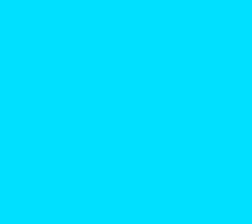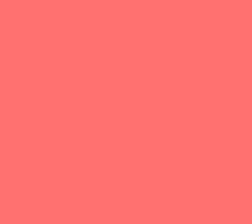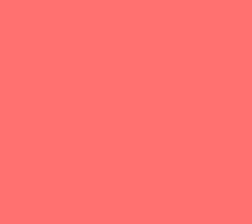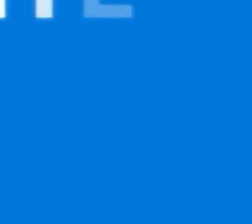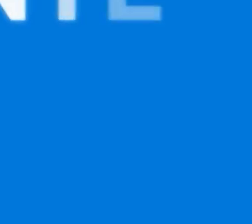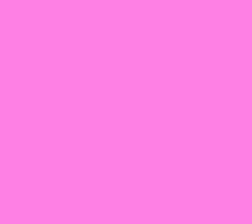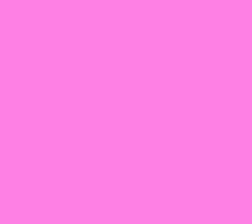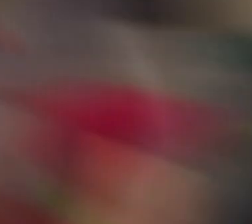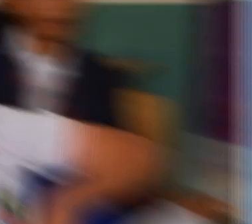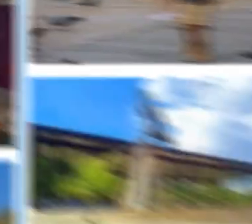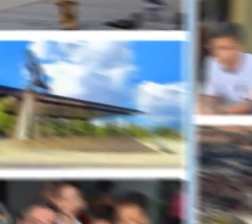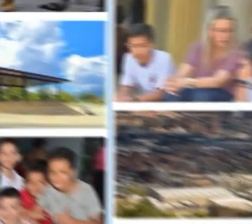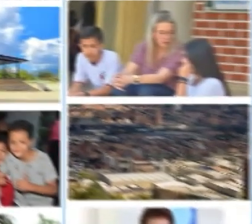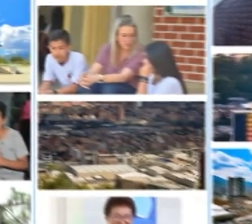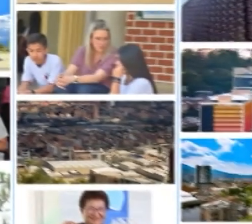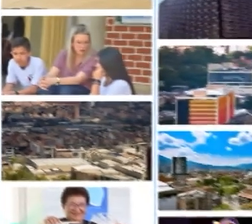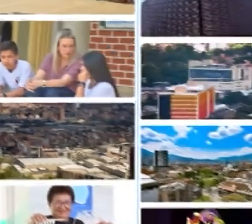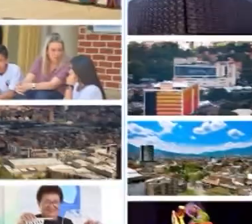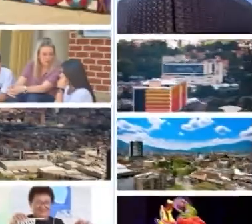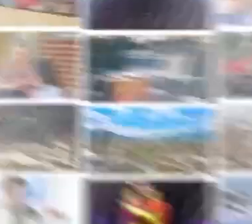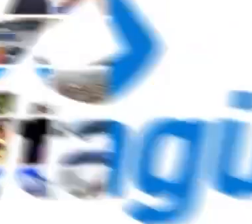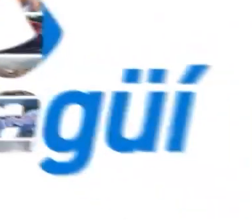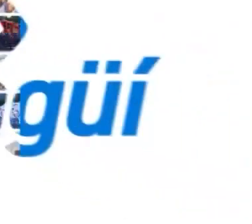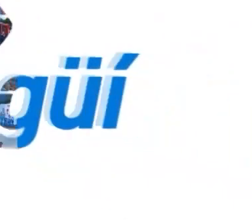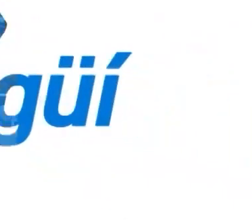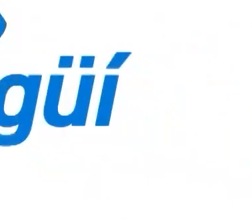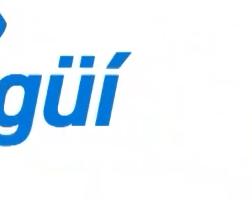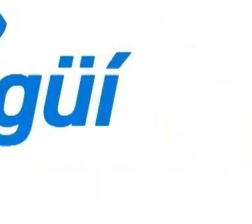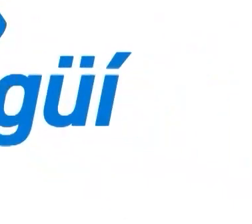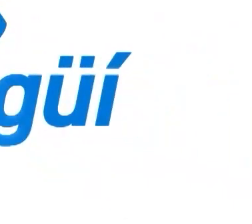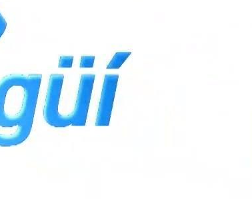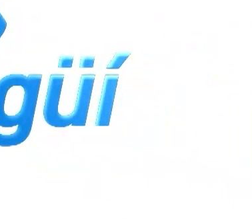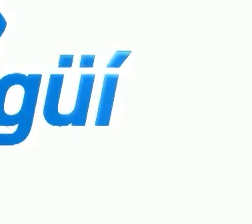¡Gracias! chicos, ven, chicos y ¡Gracias! ¡Gracias!